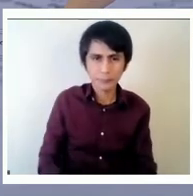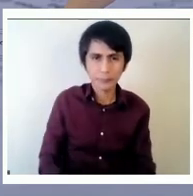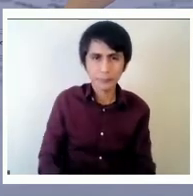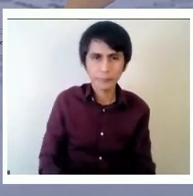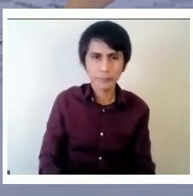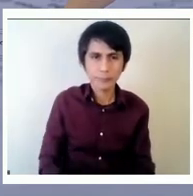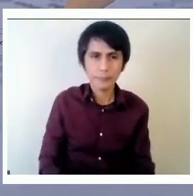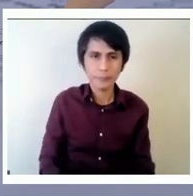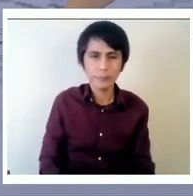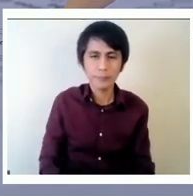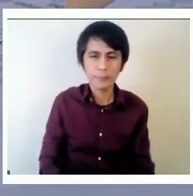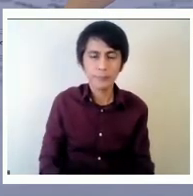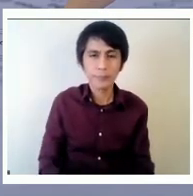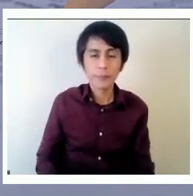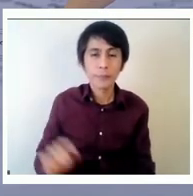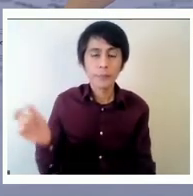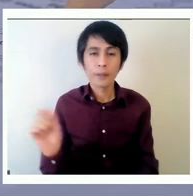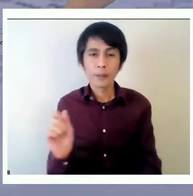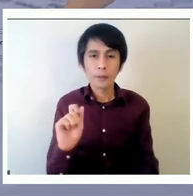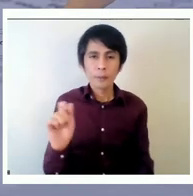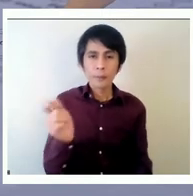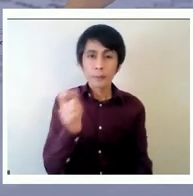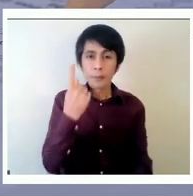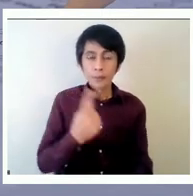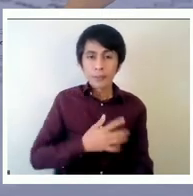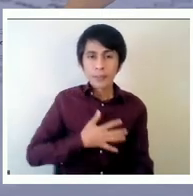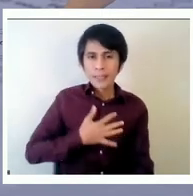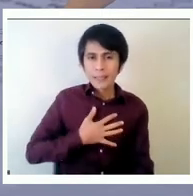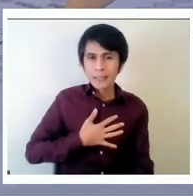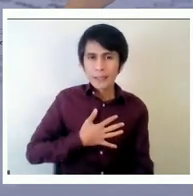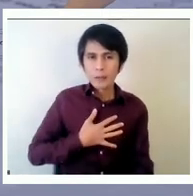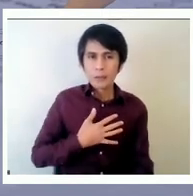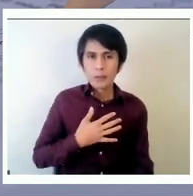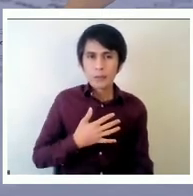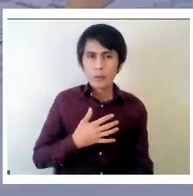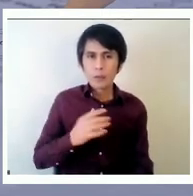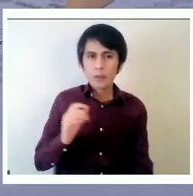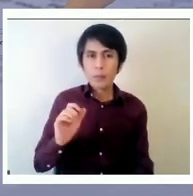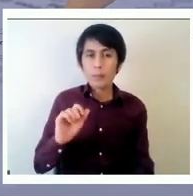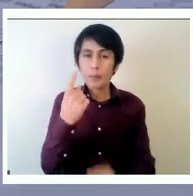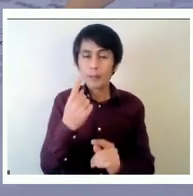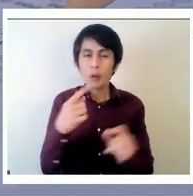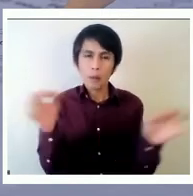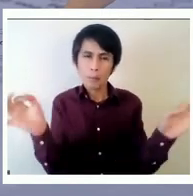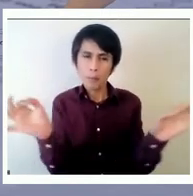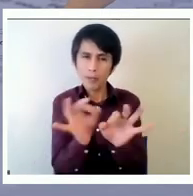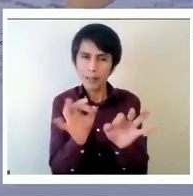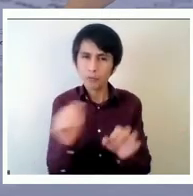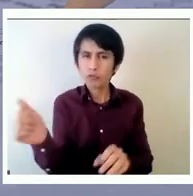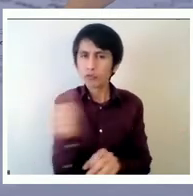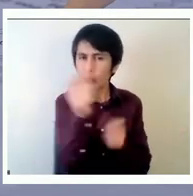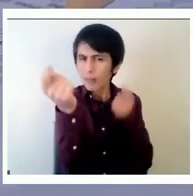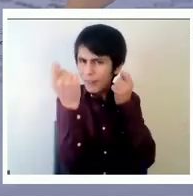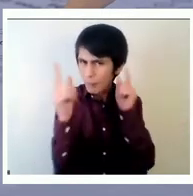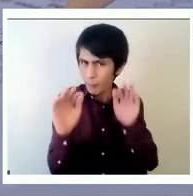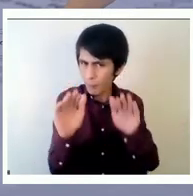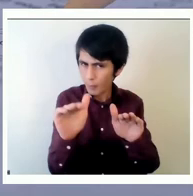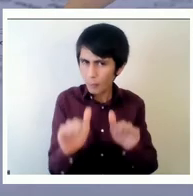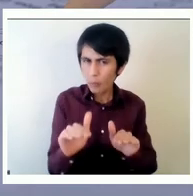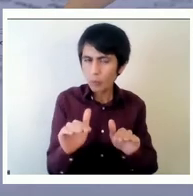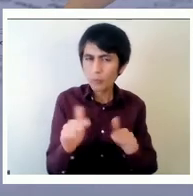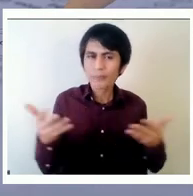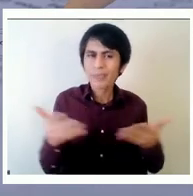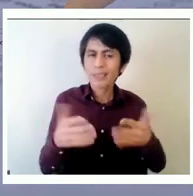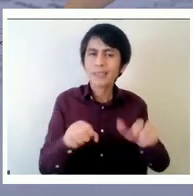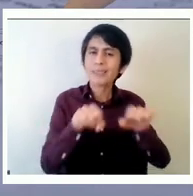lo primero que quisiera como ponernos a todos en el mismo nivel de comprensión del sistema de aseguramiento de la calidad